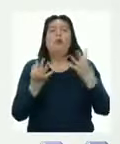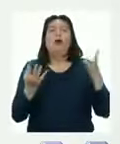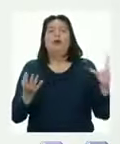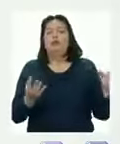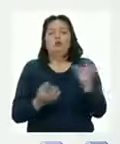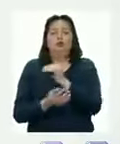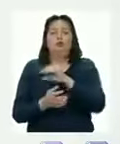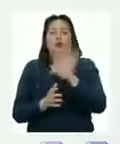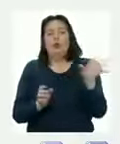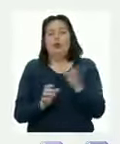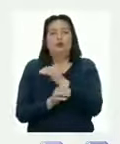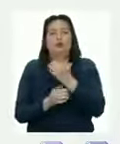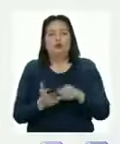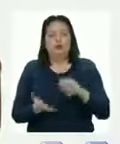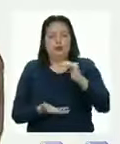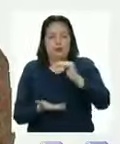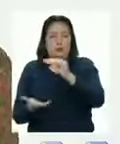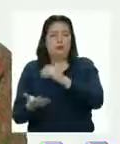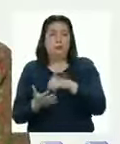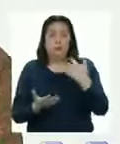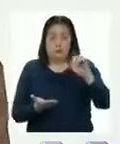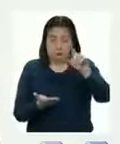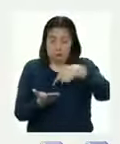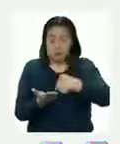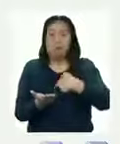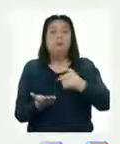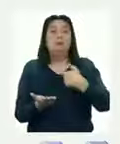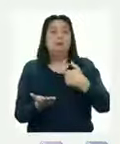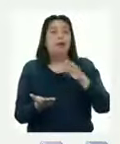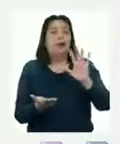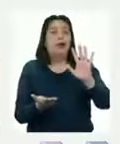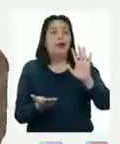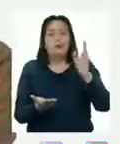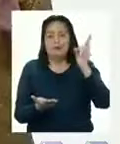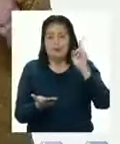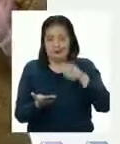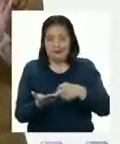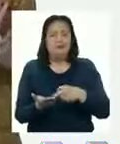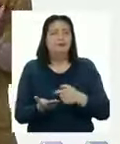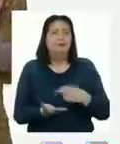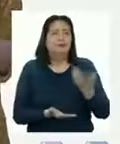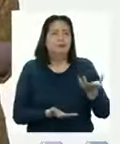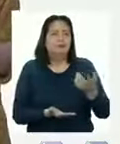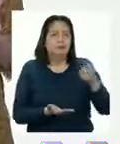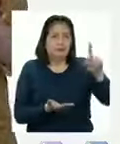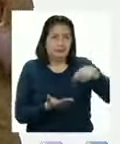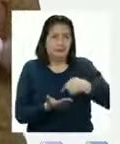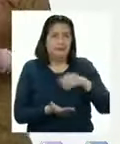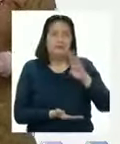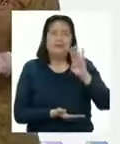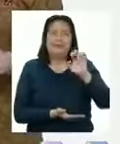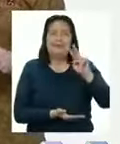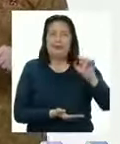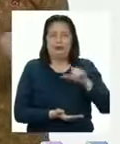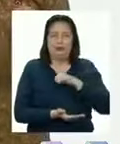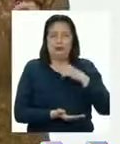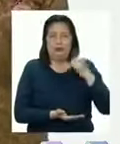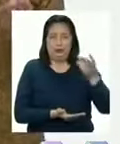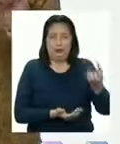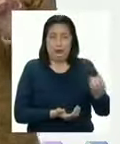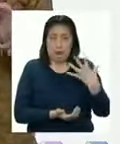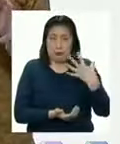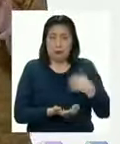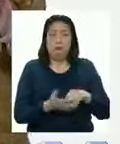de sacos cosechados ¡Uy! Alguien nos ha enviado un mensaje, profesor El mensaje es de Benito desde Los Olivos